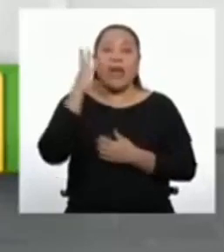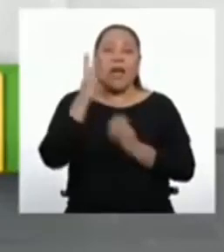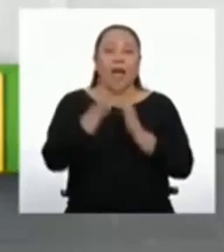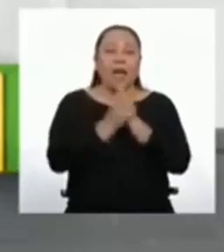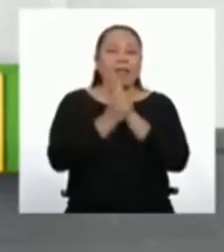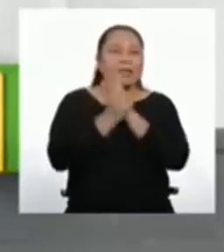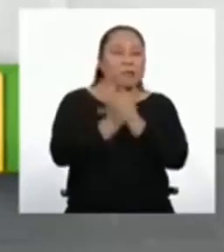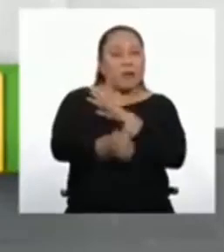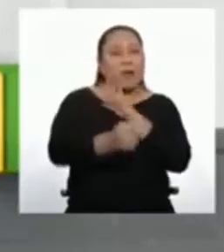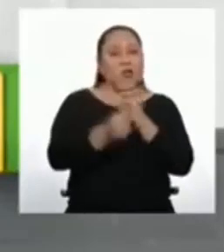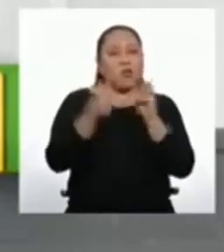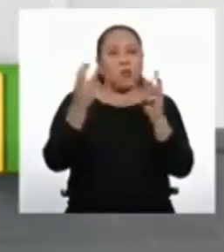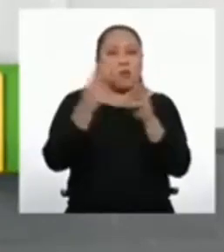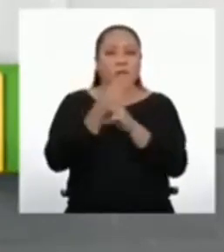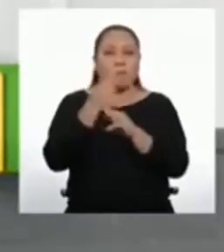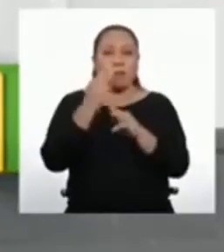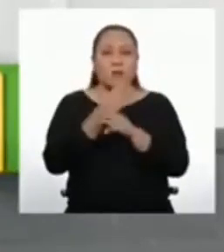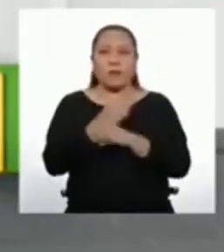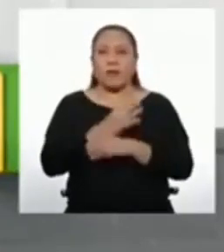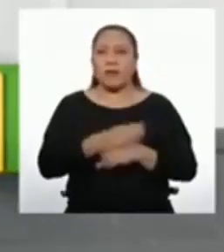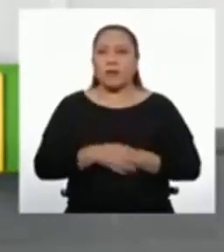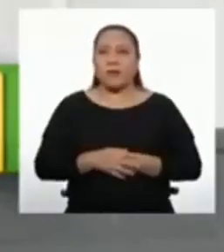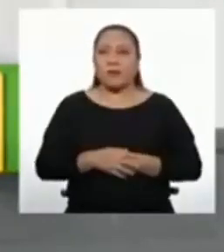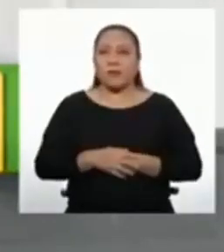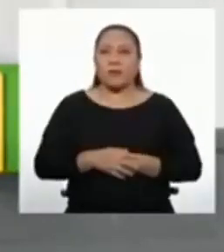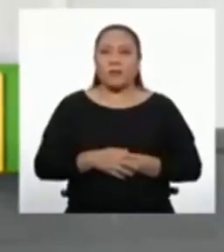matemáticas.